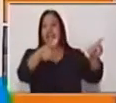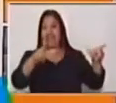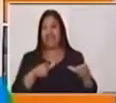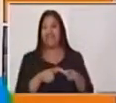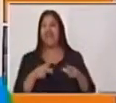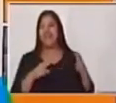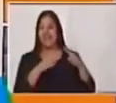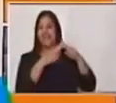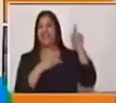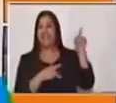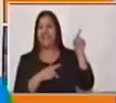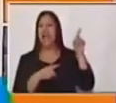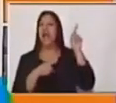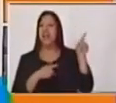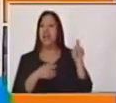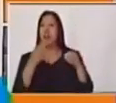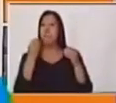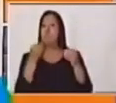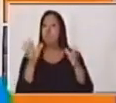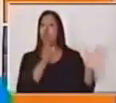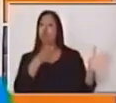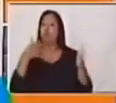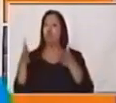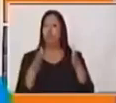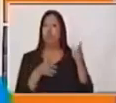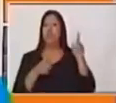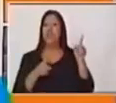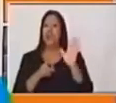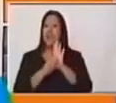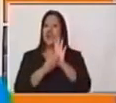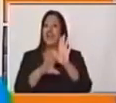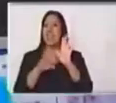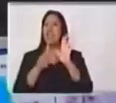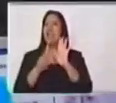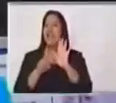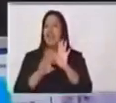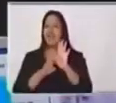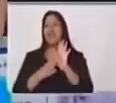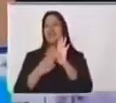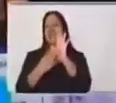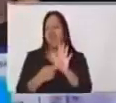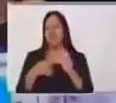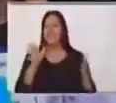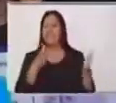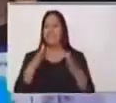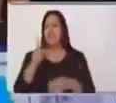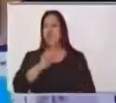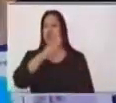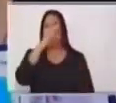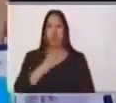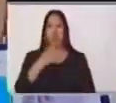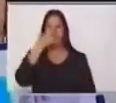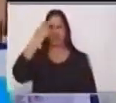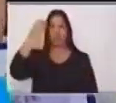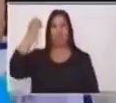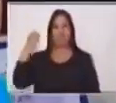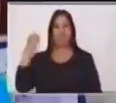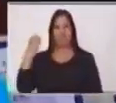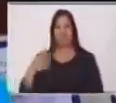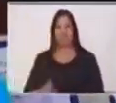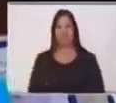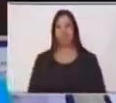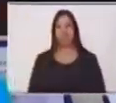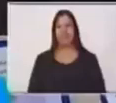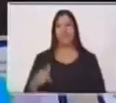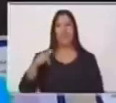soplando de forma habitual es símbolo de lo que nunca se olvidará. Muy bien, para continuar con el tema del día de